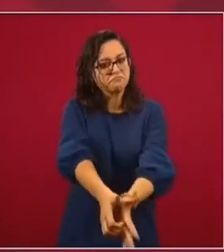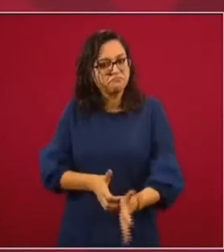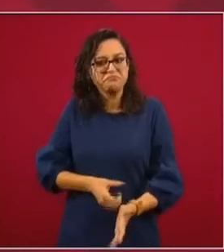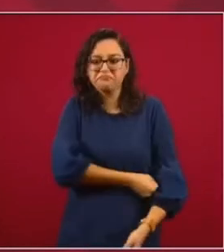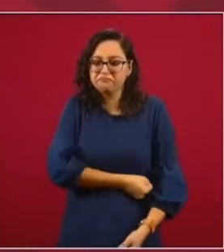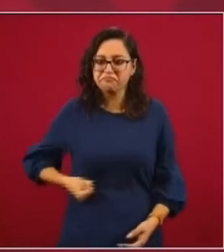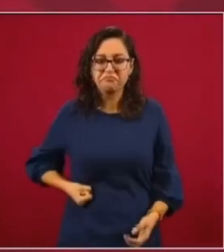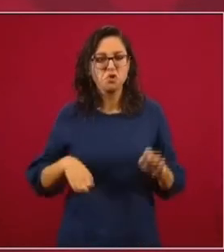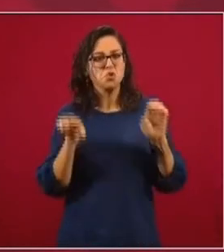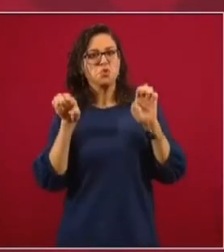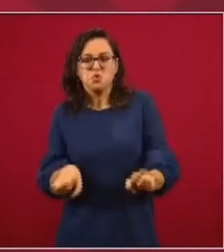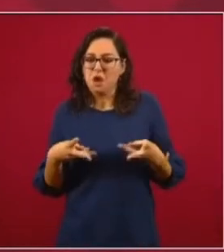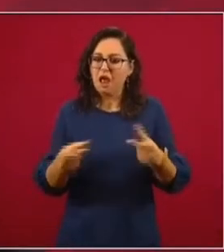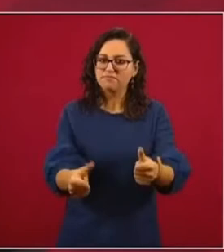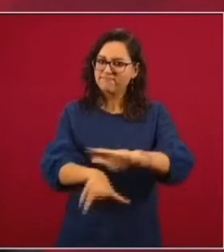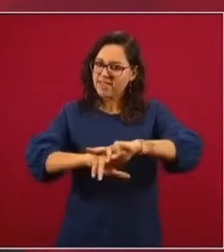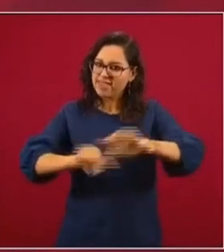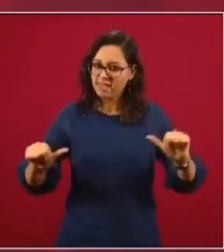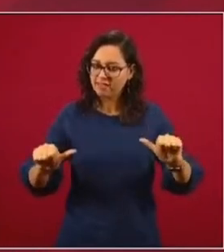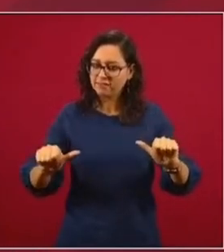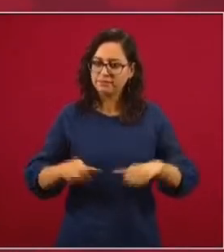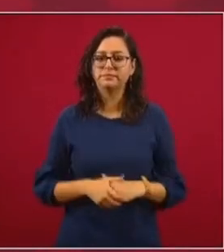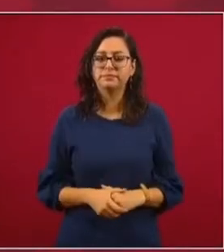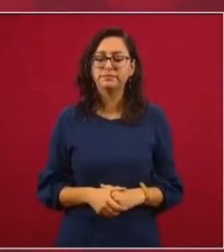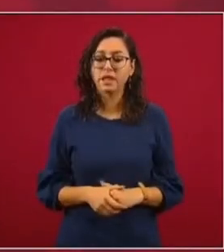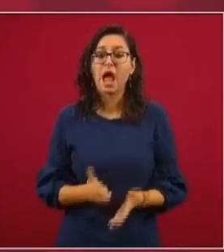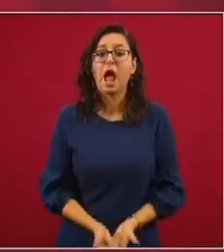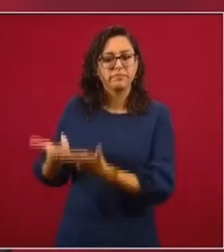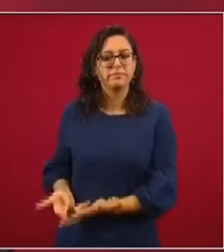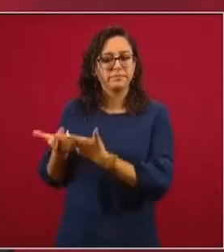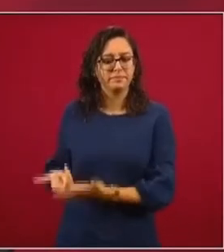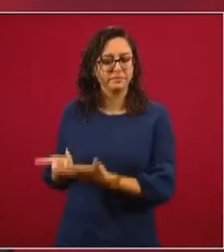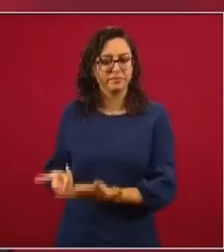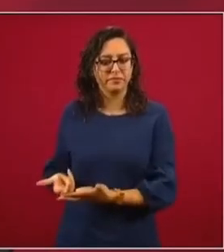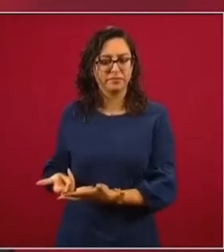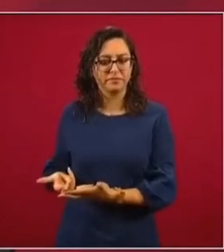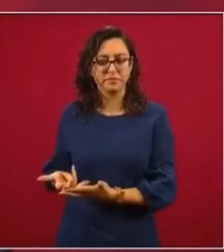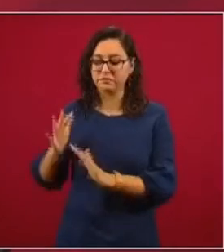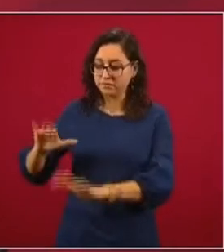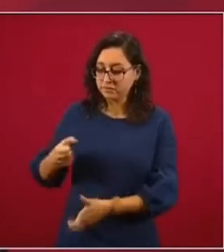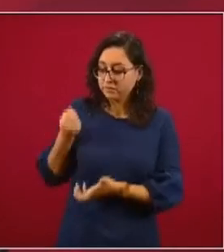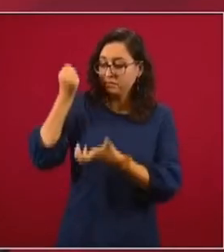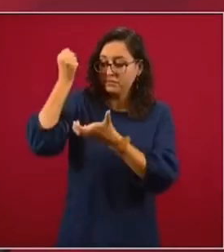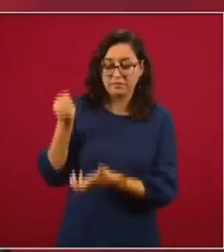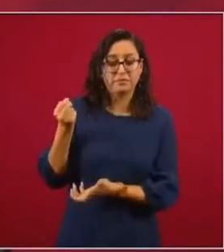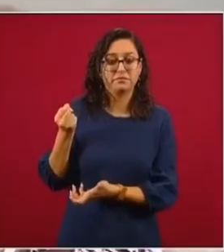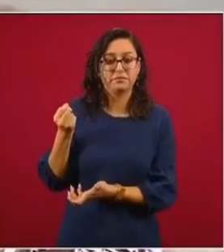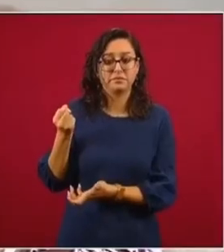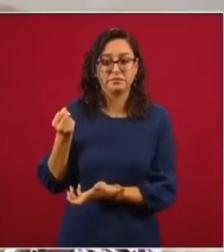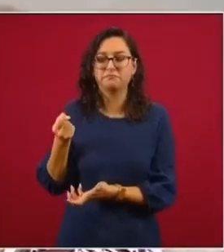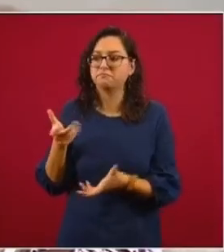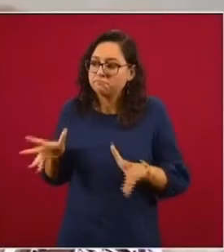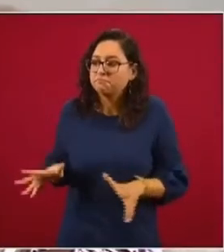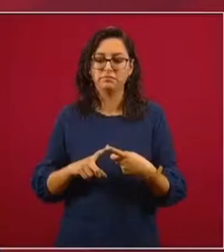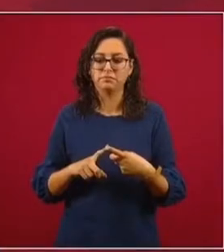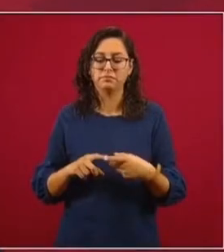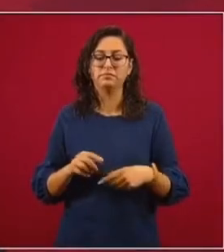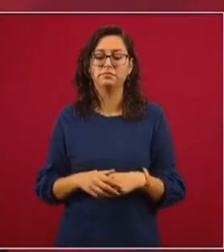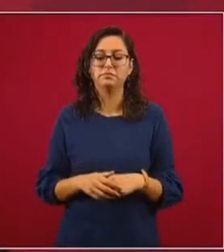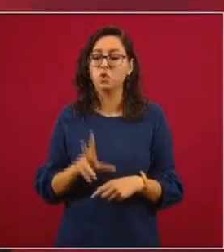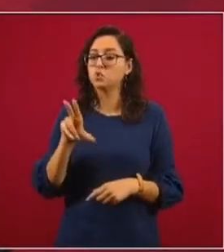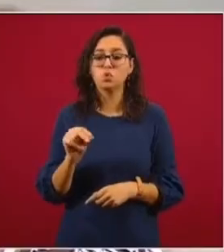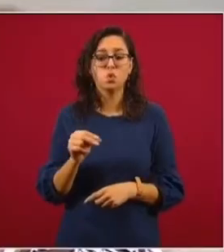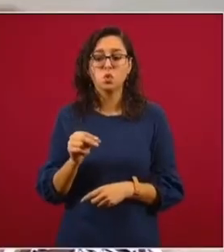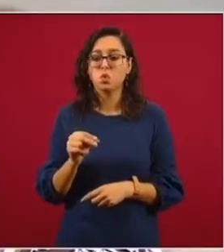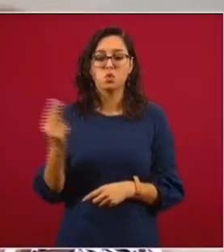sin lujos. Y esto nos permite ahorrar y financiar el desarrollo del país sin